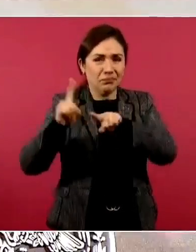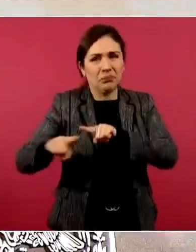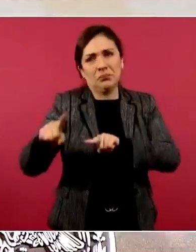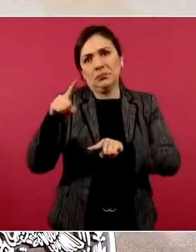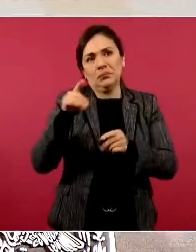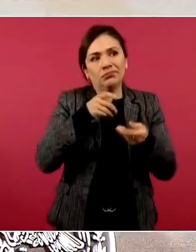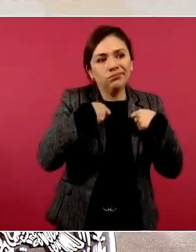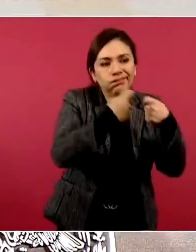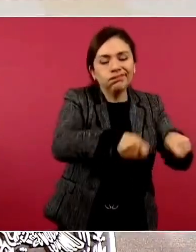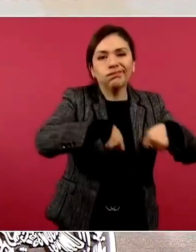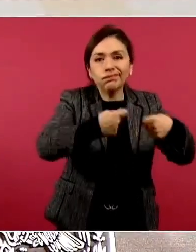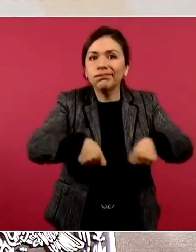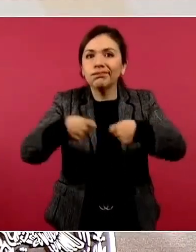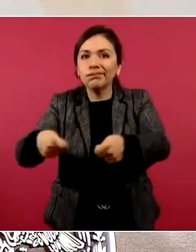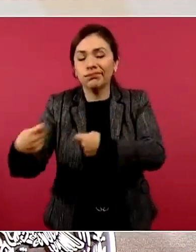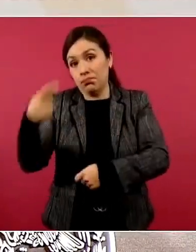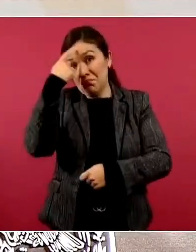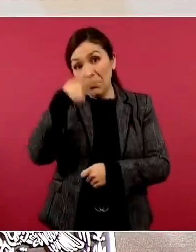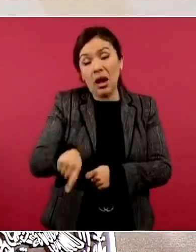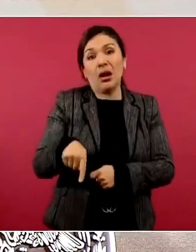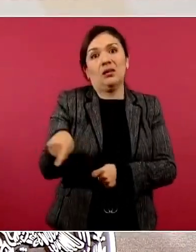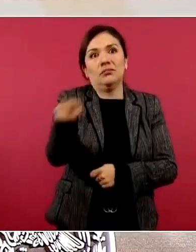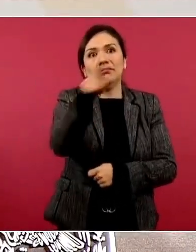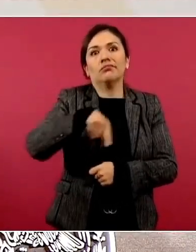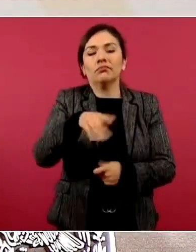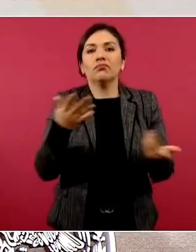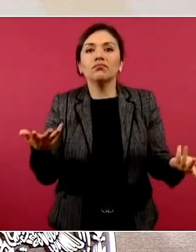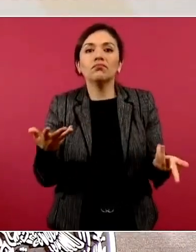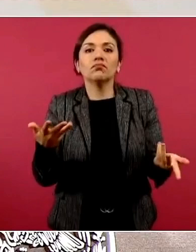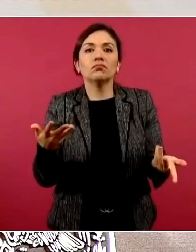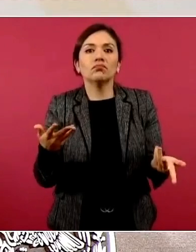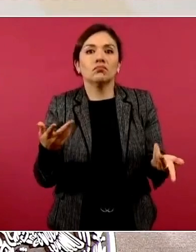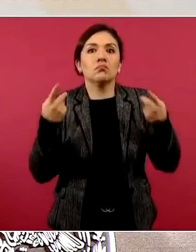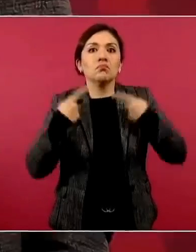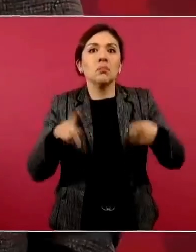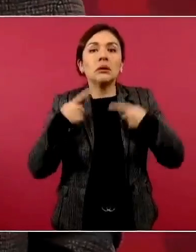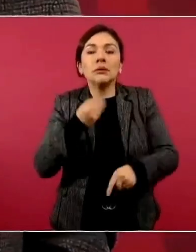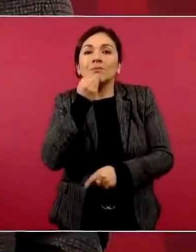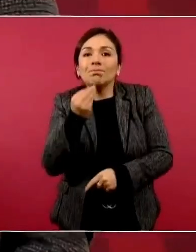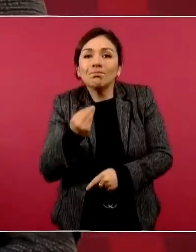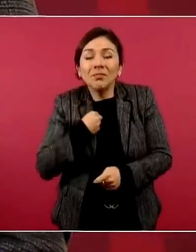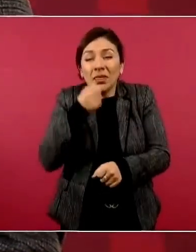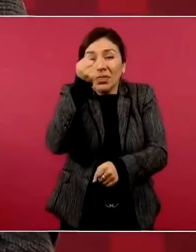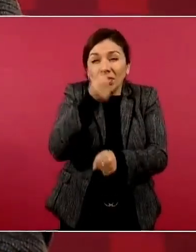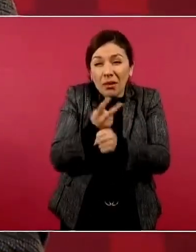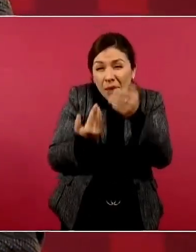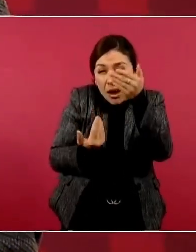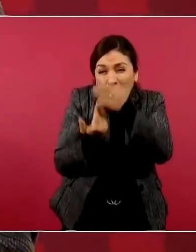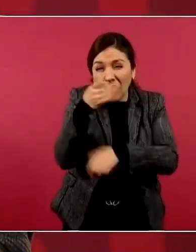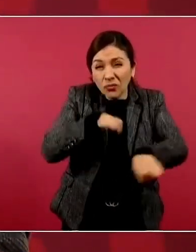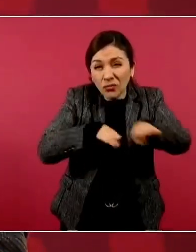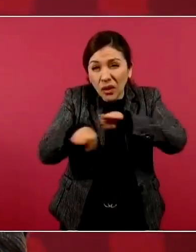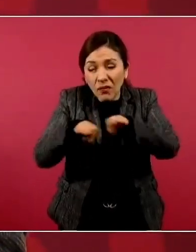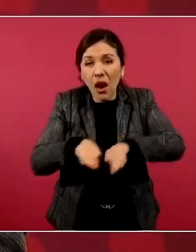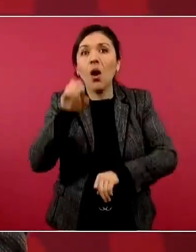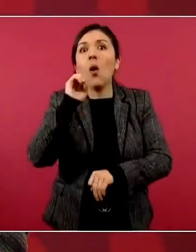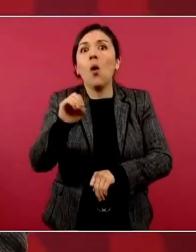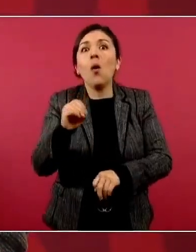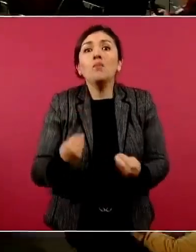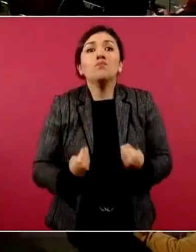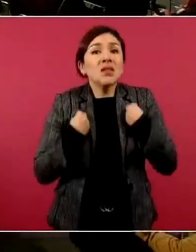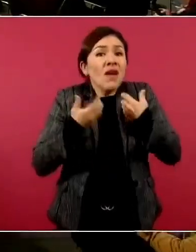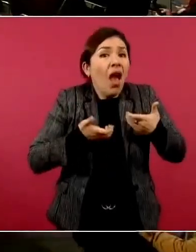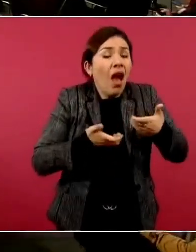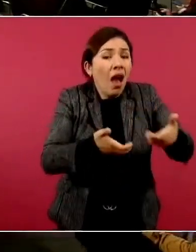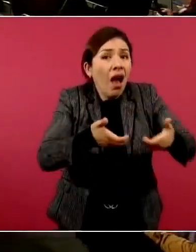entregando para los que tienen que trabajar temprano o están en las calles,